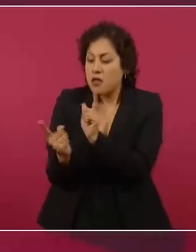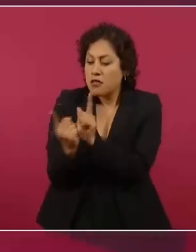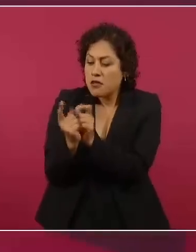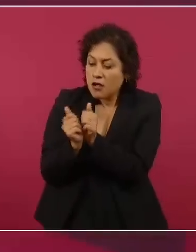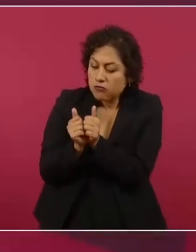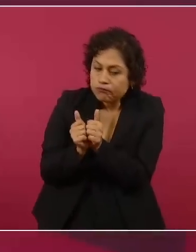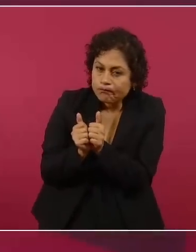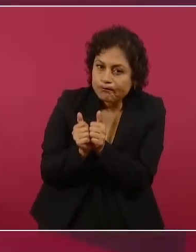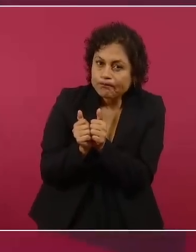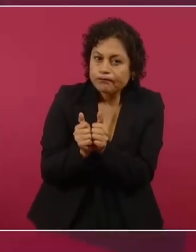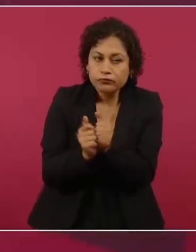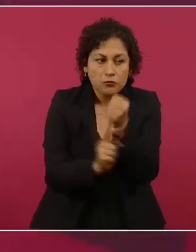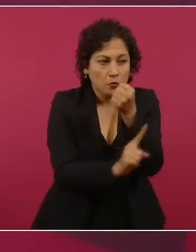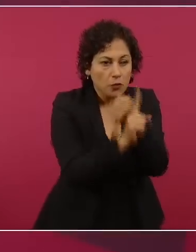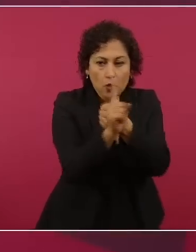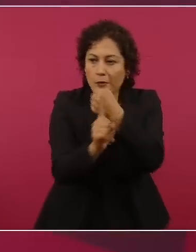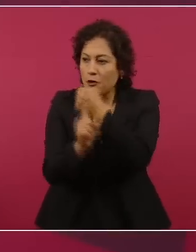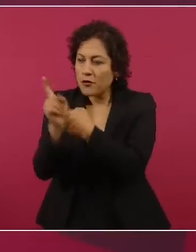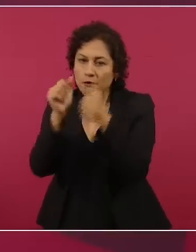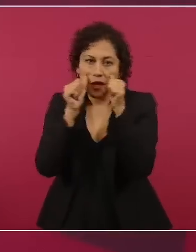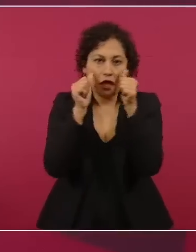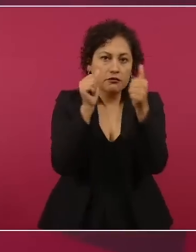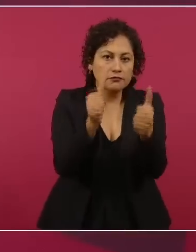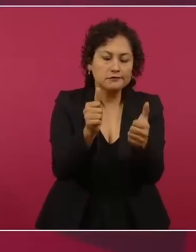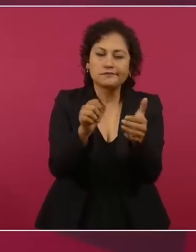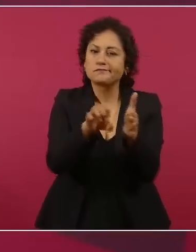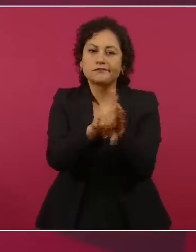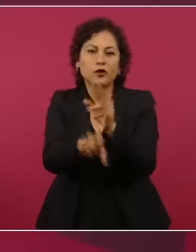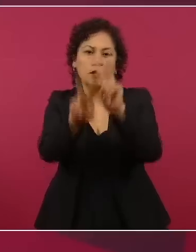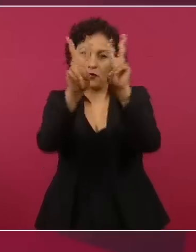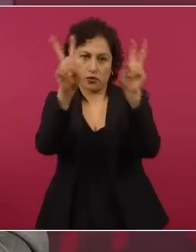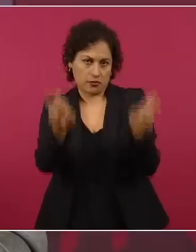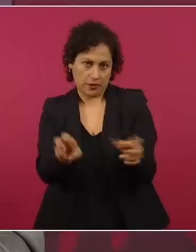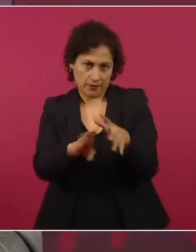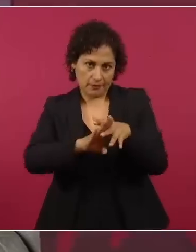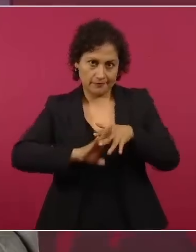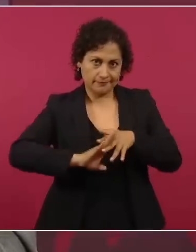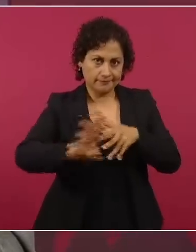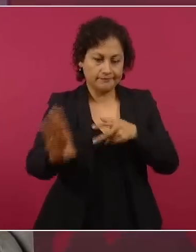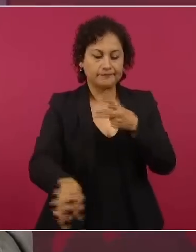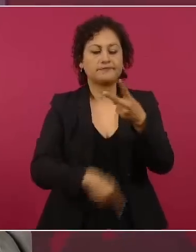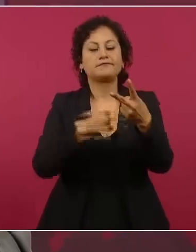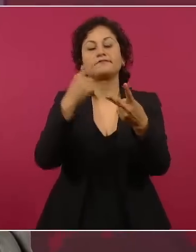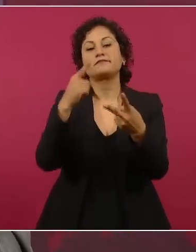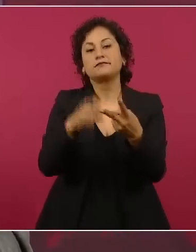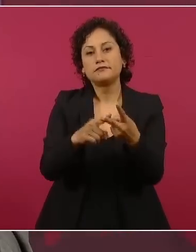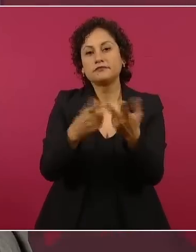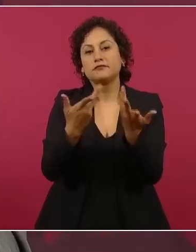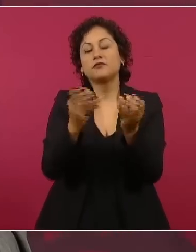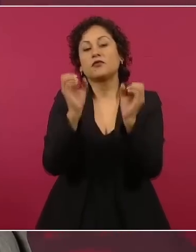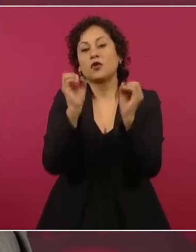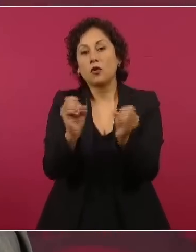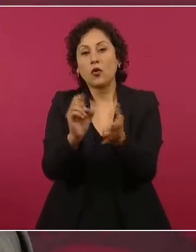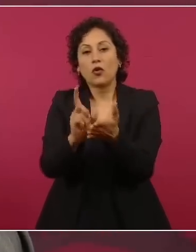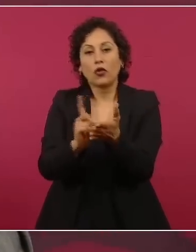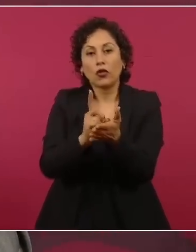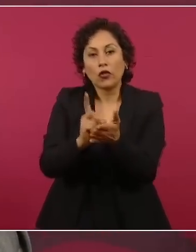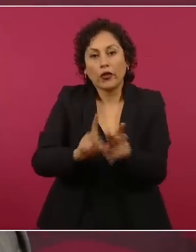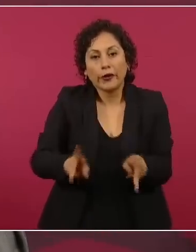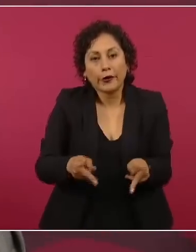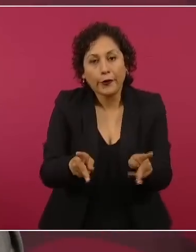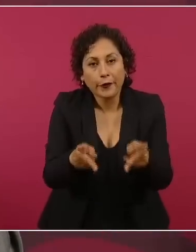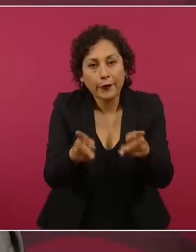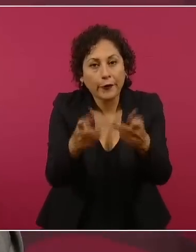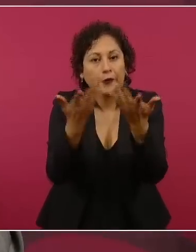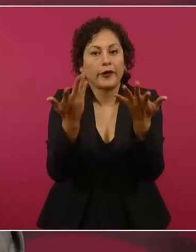el fenómeno migratorio, migratorio, lo del tráfico de drogas, en